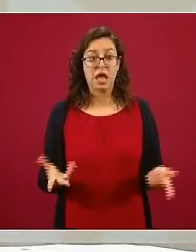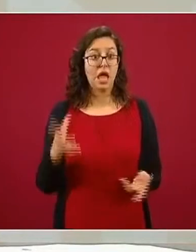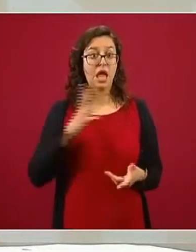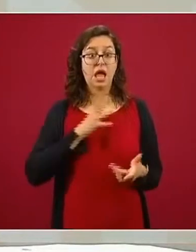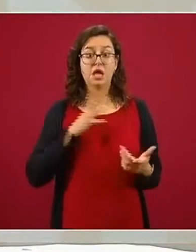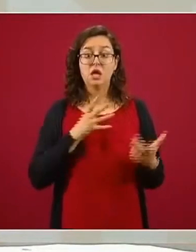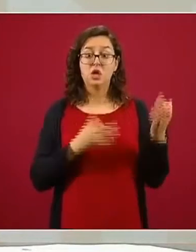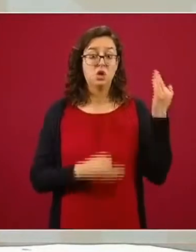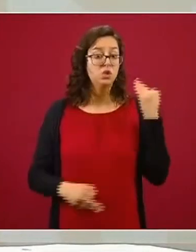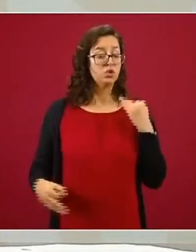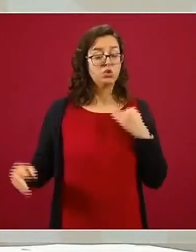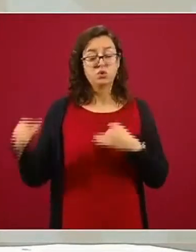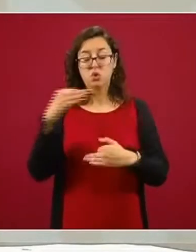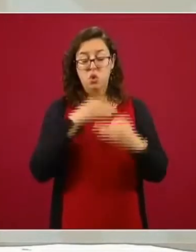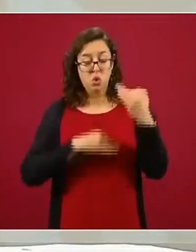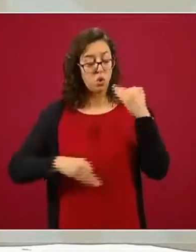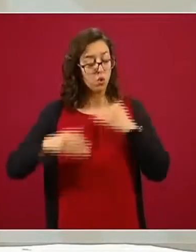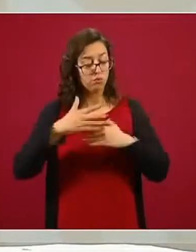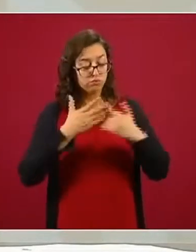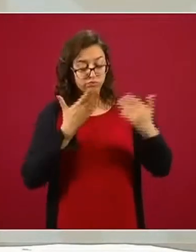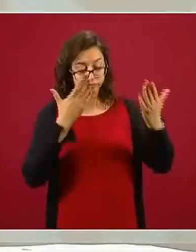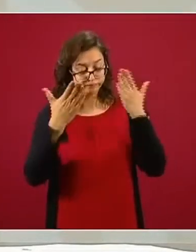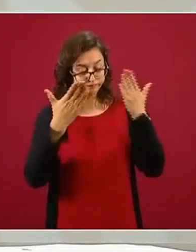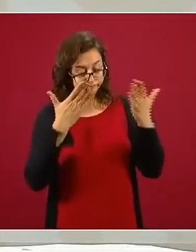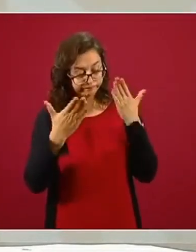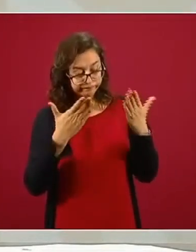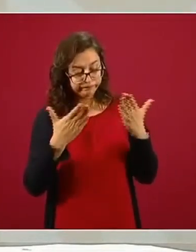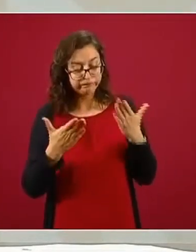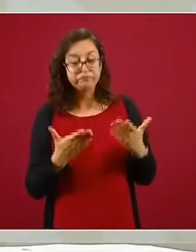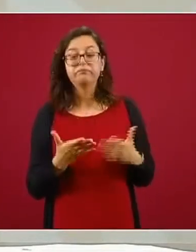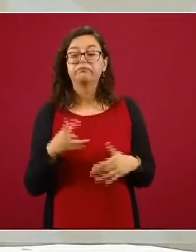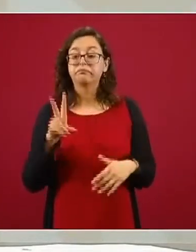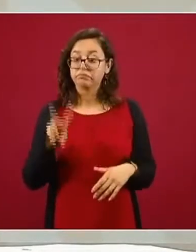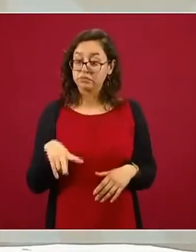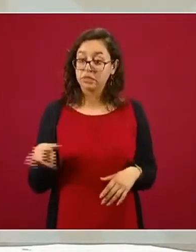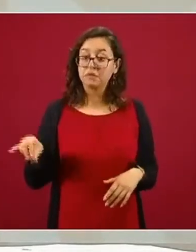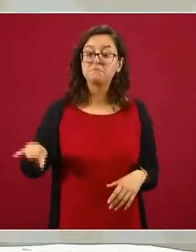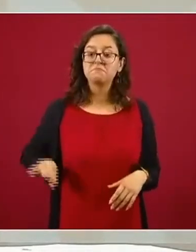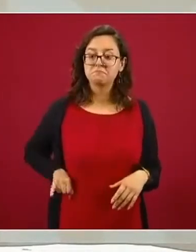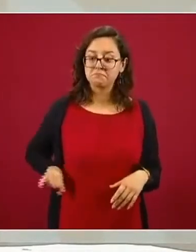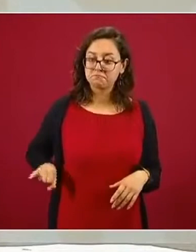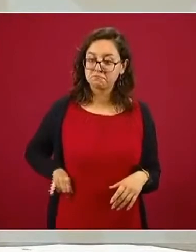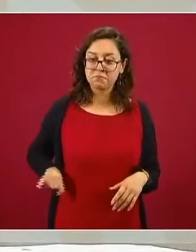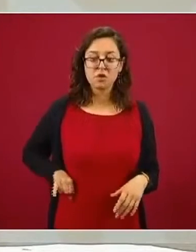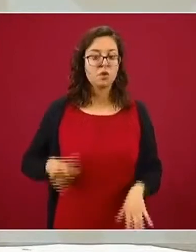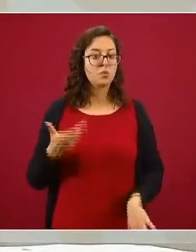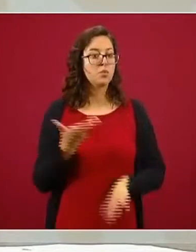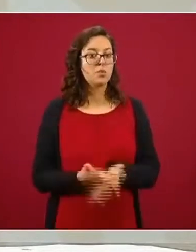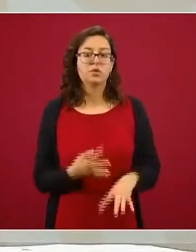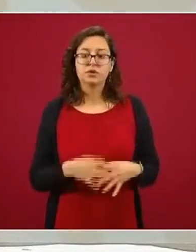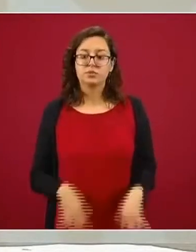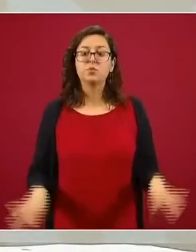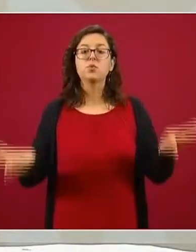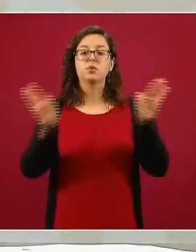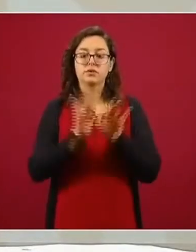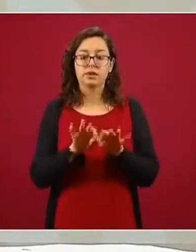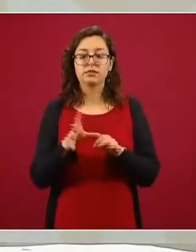un estudio de que habla de lo interesante, importante y los resultados que tuvo